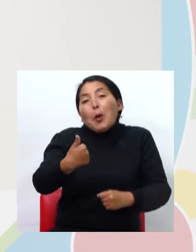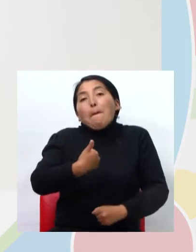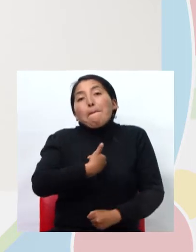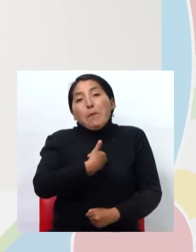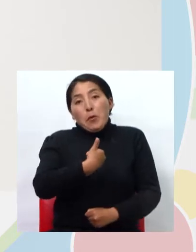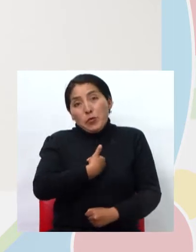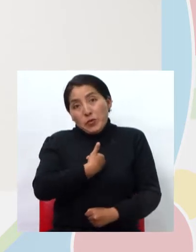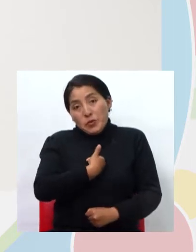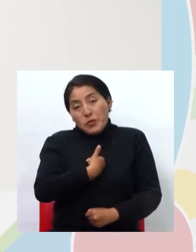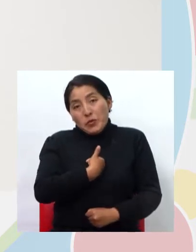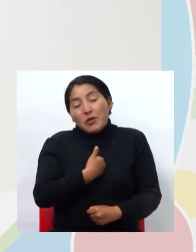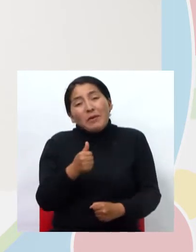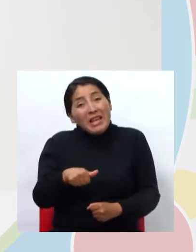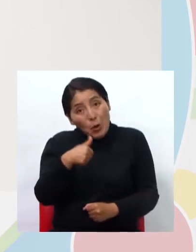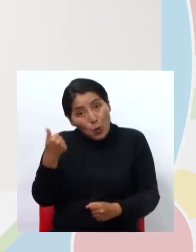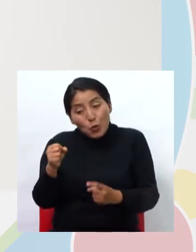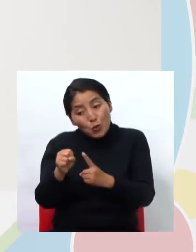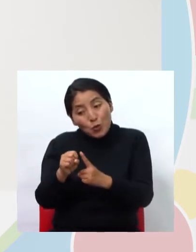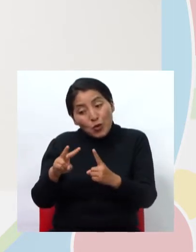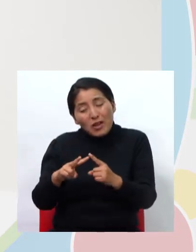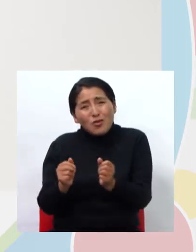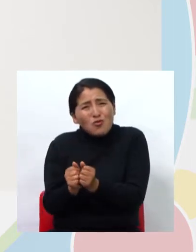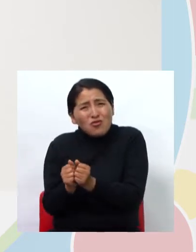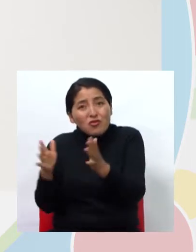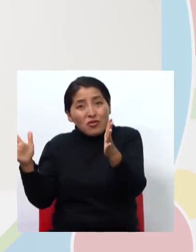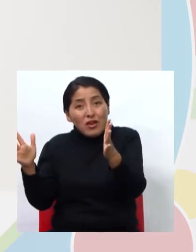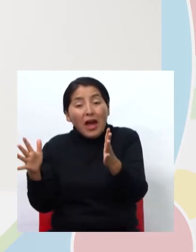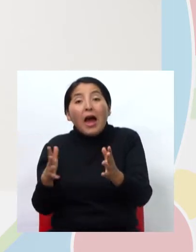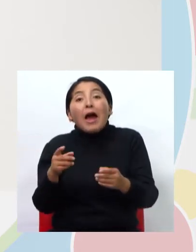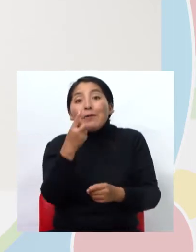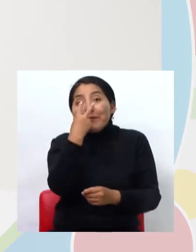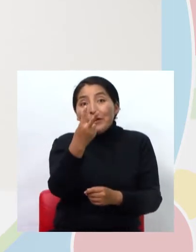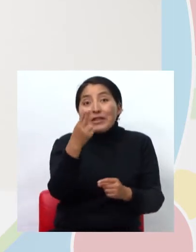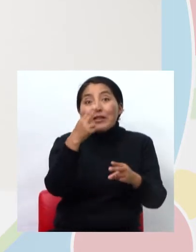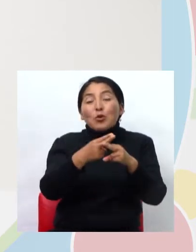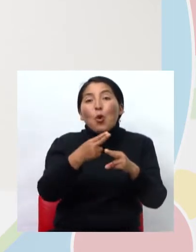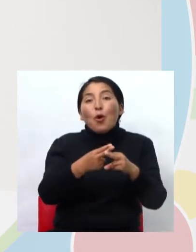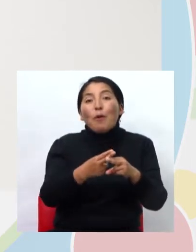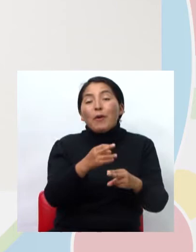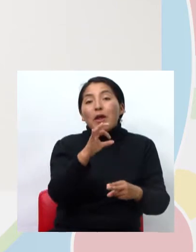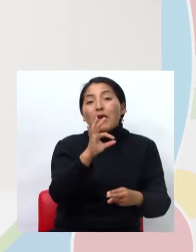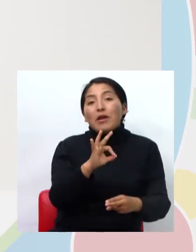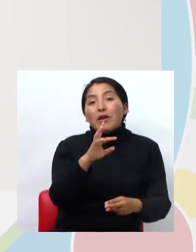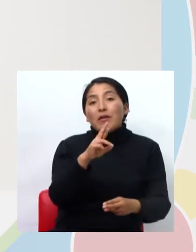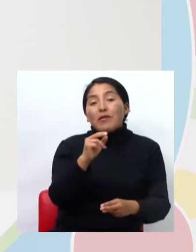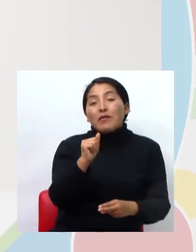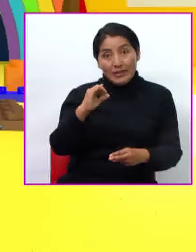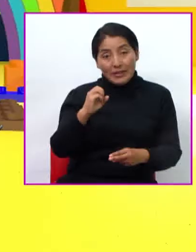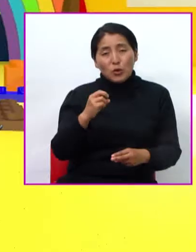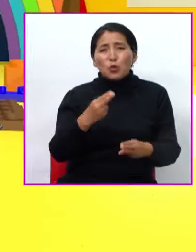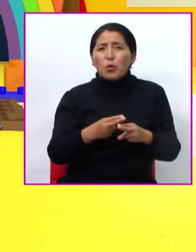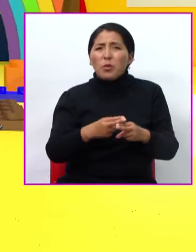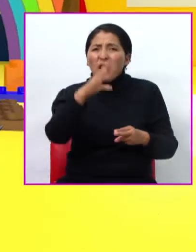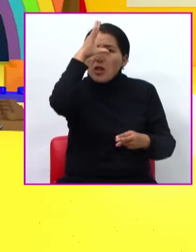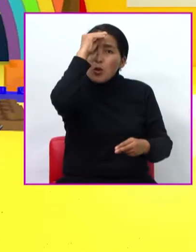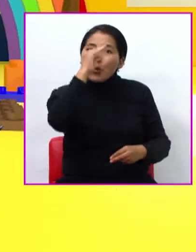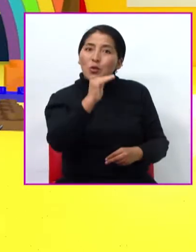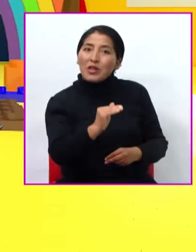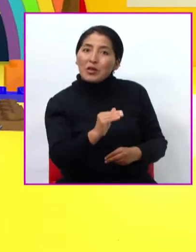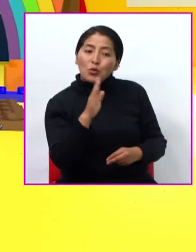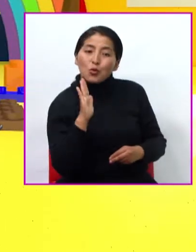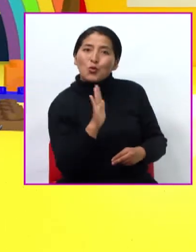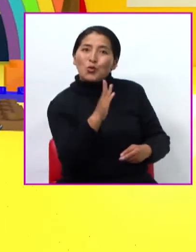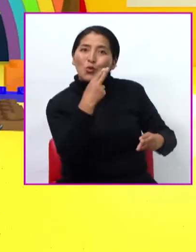ejemplo, vamos a ver acá. Francisco es el nombre de un niño. Y es